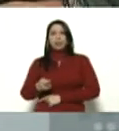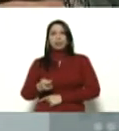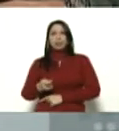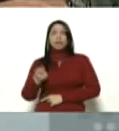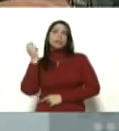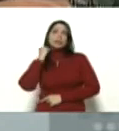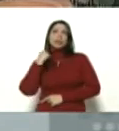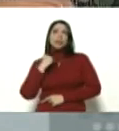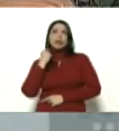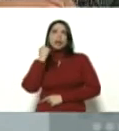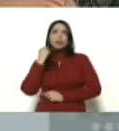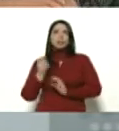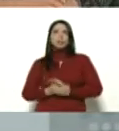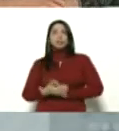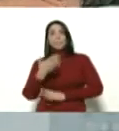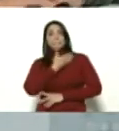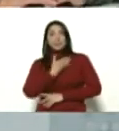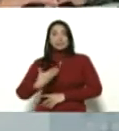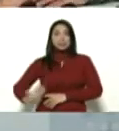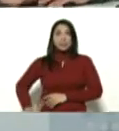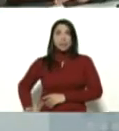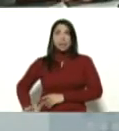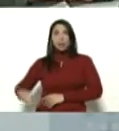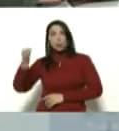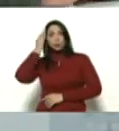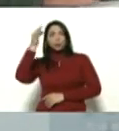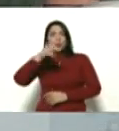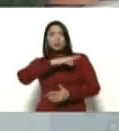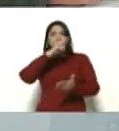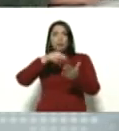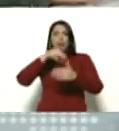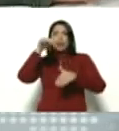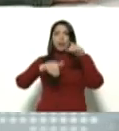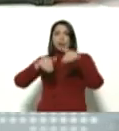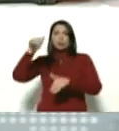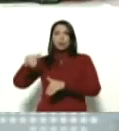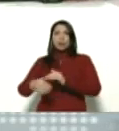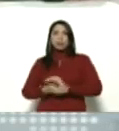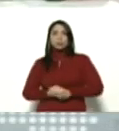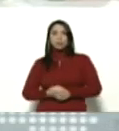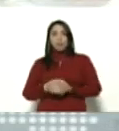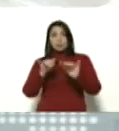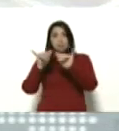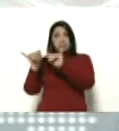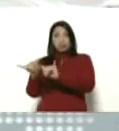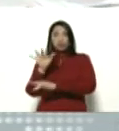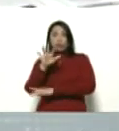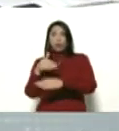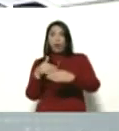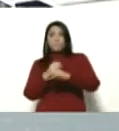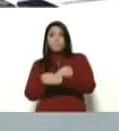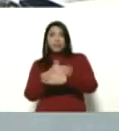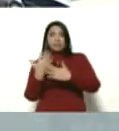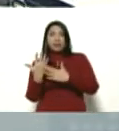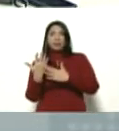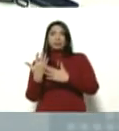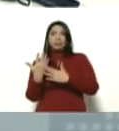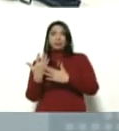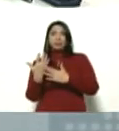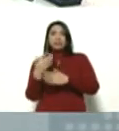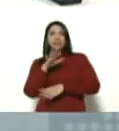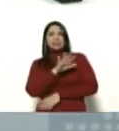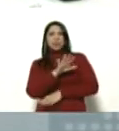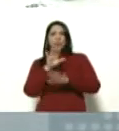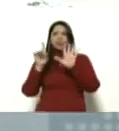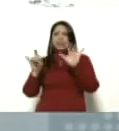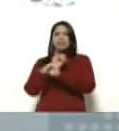William Saad, de la presidenta del Consejo Nacional Electoral Tibisay Lucena y ahí mismo a las 5 de la mañana de 5 a 6 ya todos habían